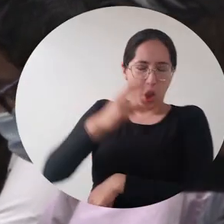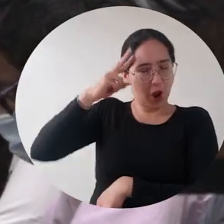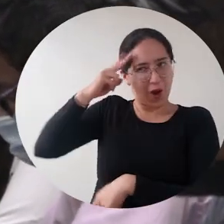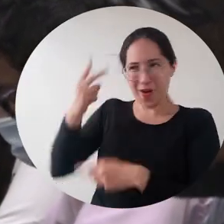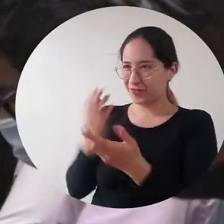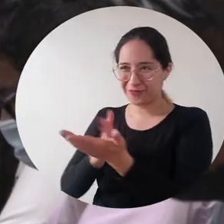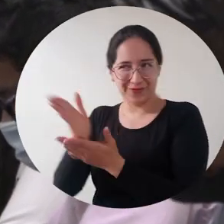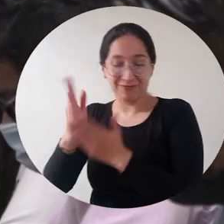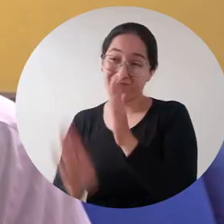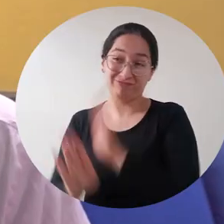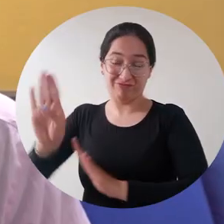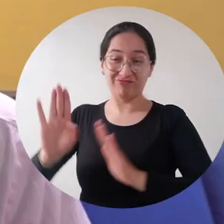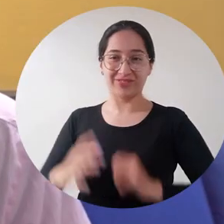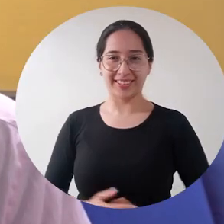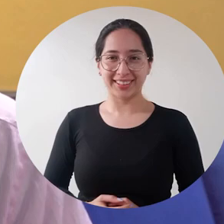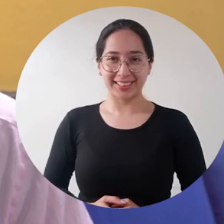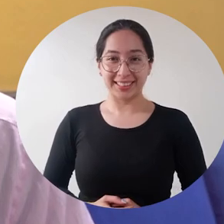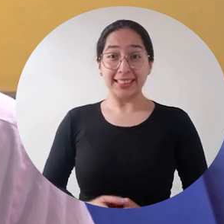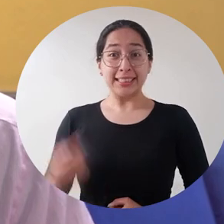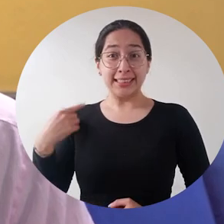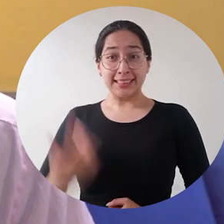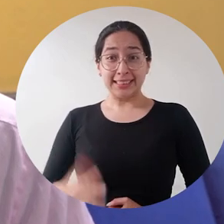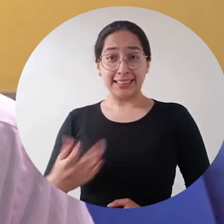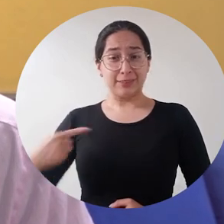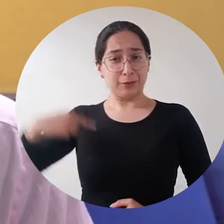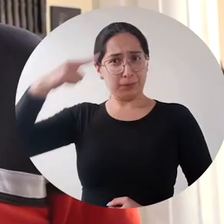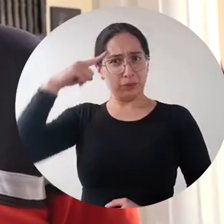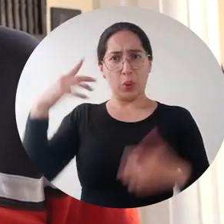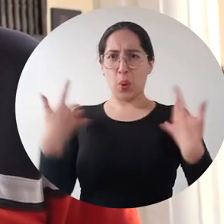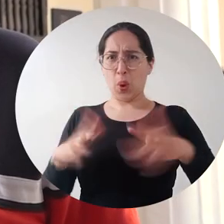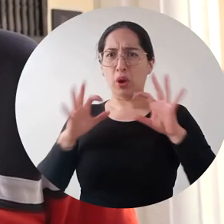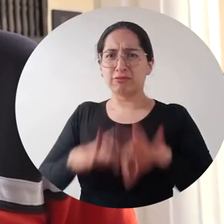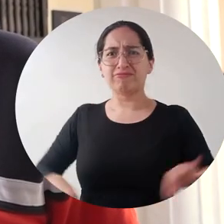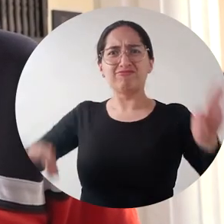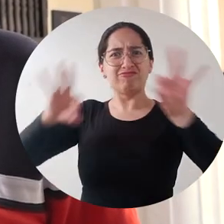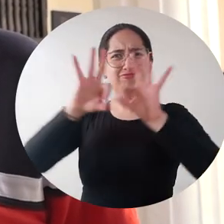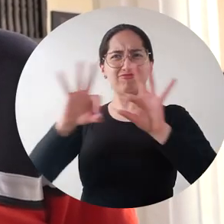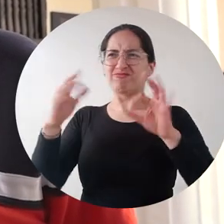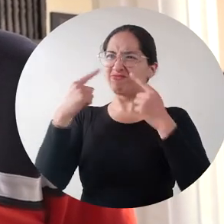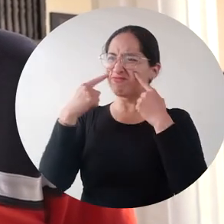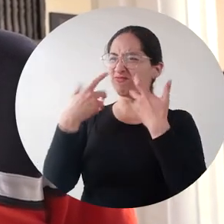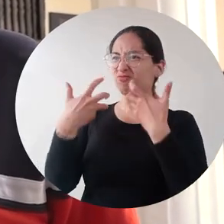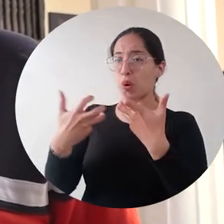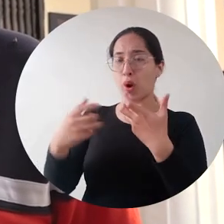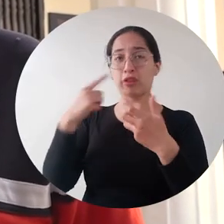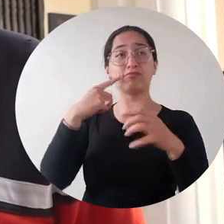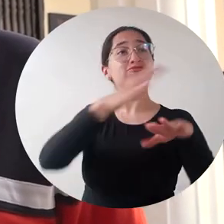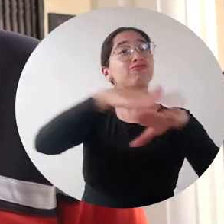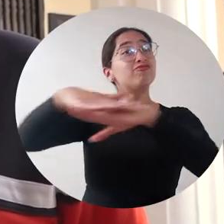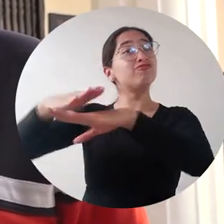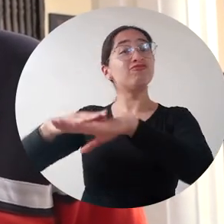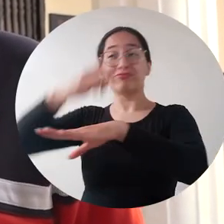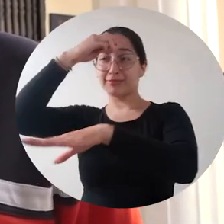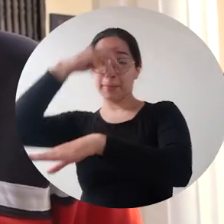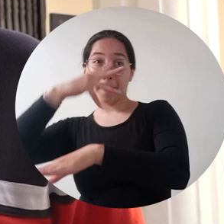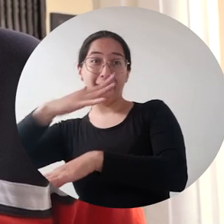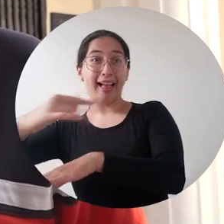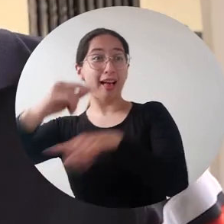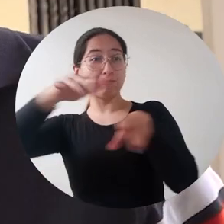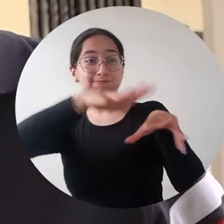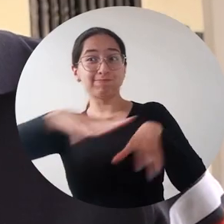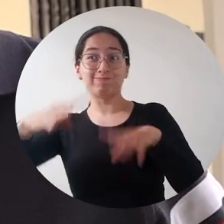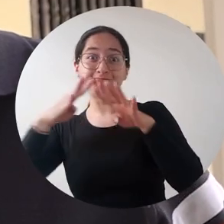Me parece fabuloso, supremamente fabuloso decirle al Magdalena, a Santa